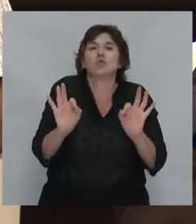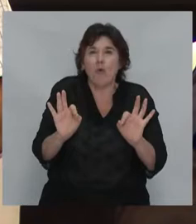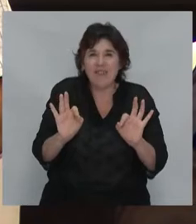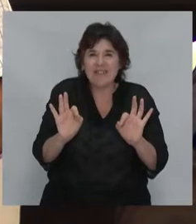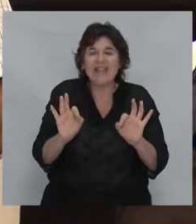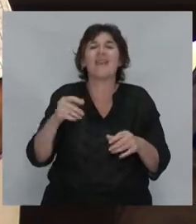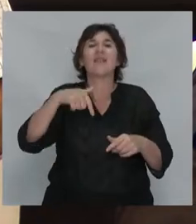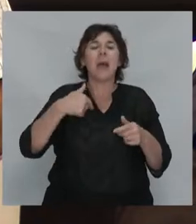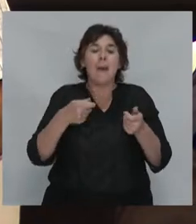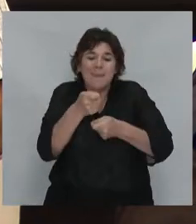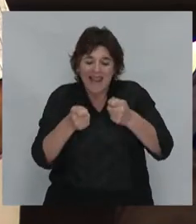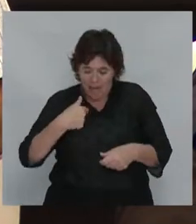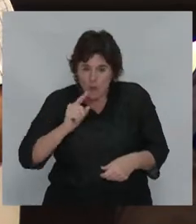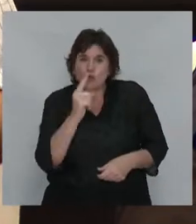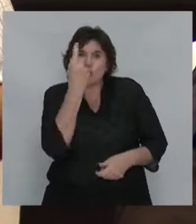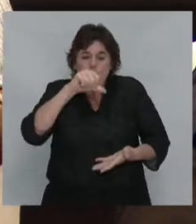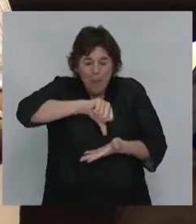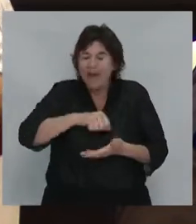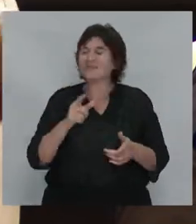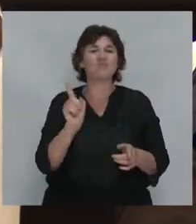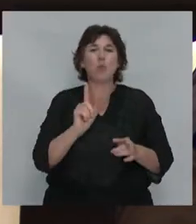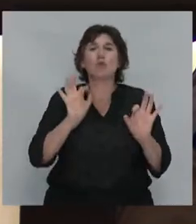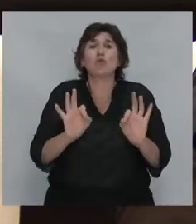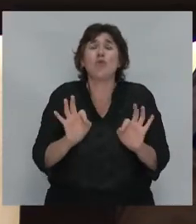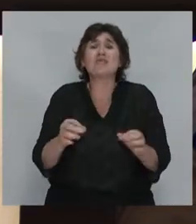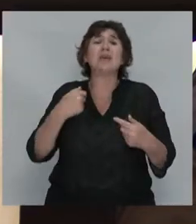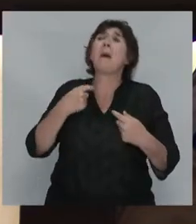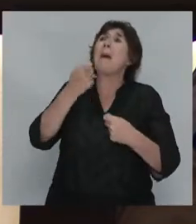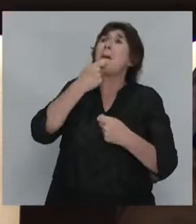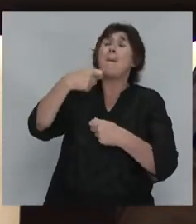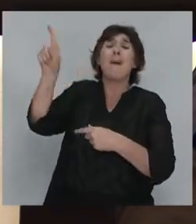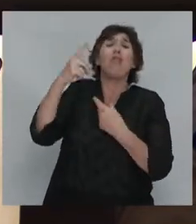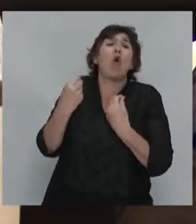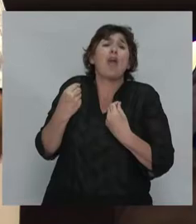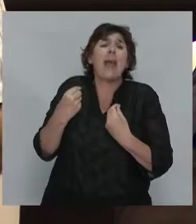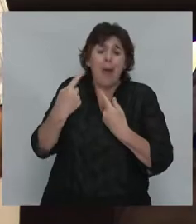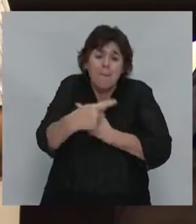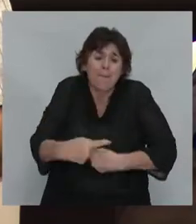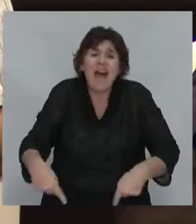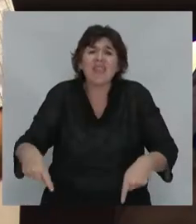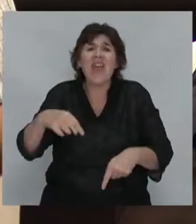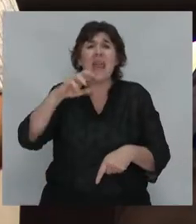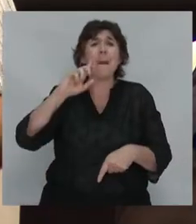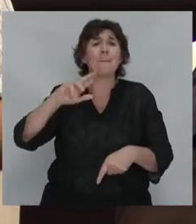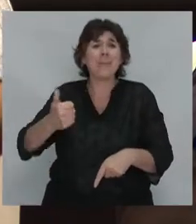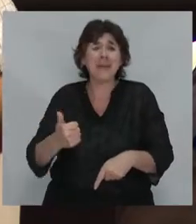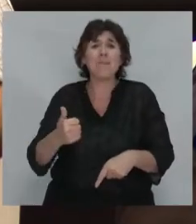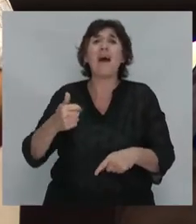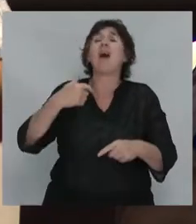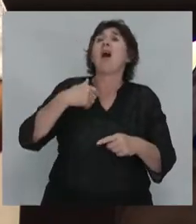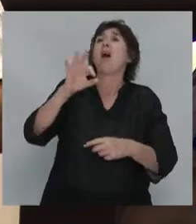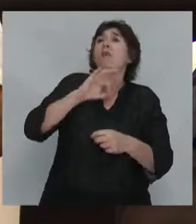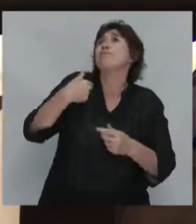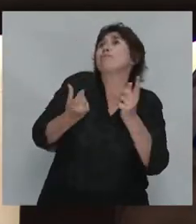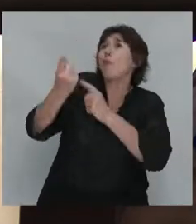nuestros mercados solo no alcanzan. Qué vamos a vender, materias primas y vamos a importar productos terminados o vamos a